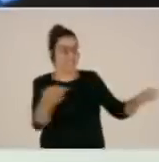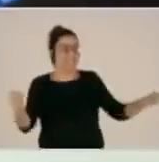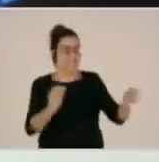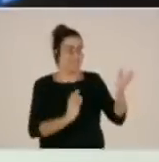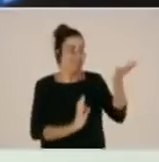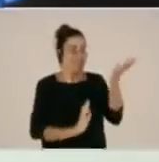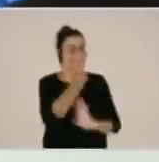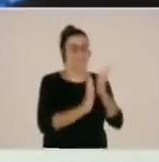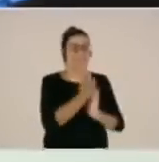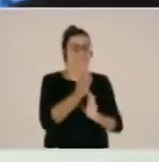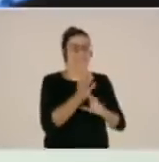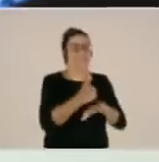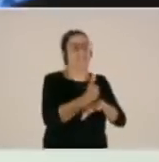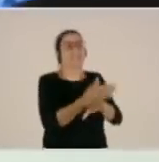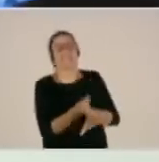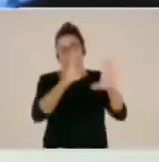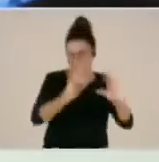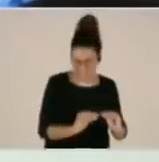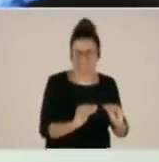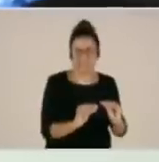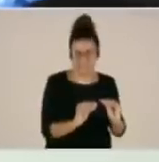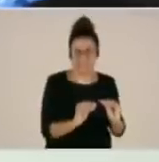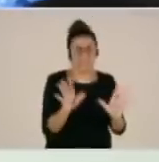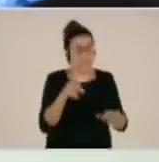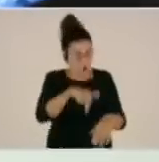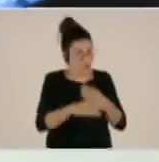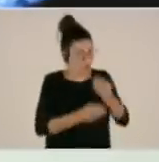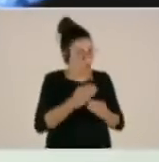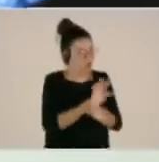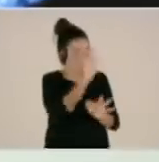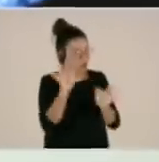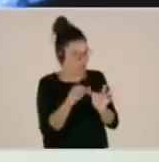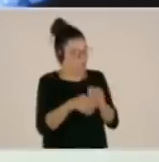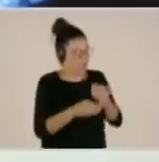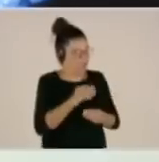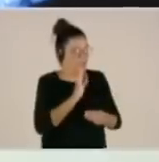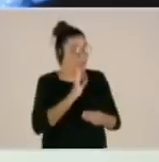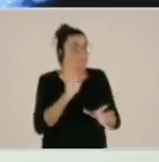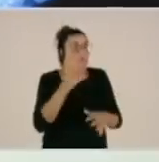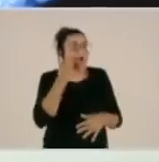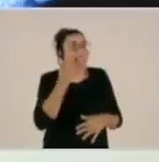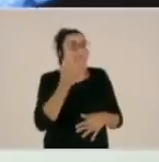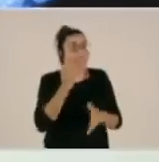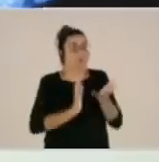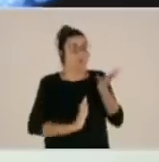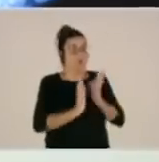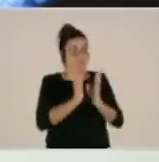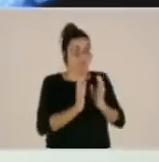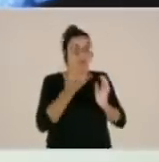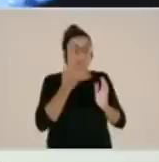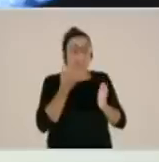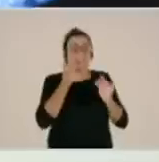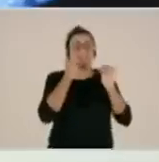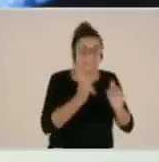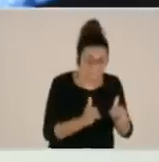airtracto aplicando retardantes y esperamos ver si el fuego al llegar con baja intensidad a ellos puede funcionar.